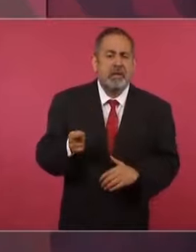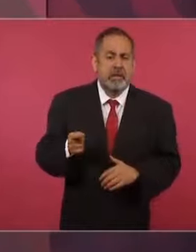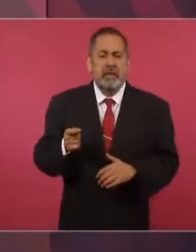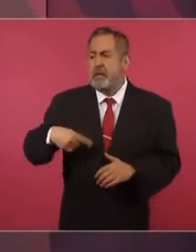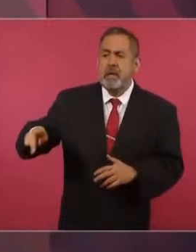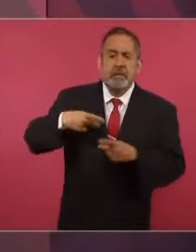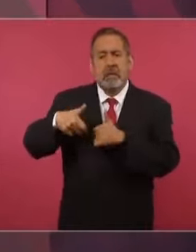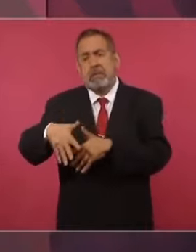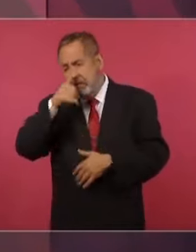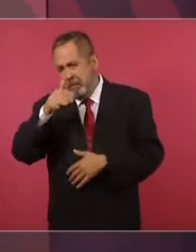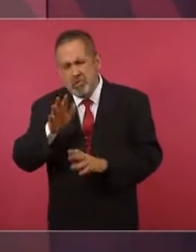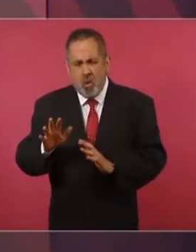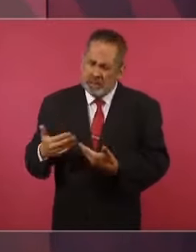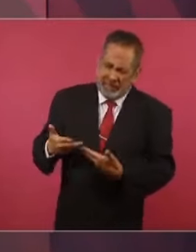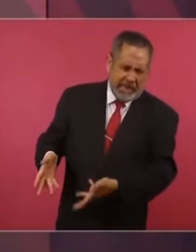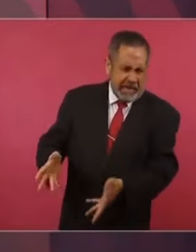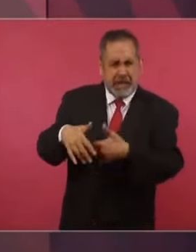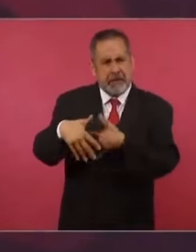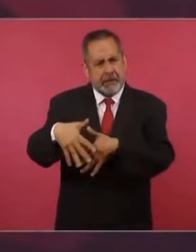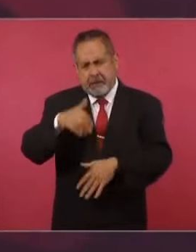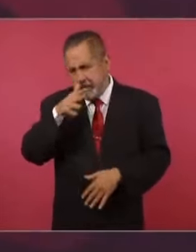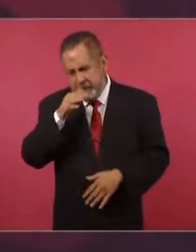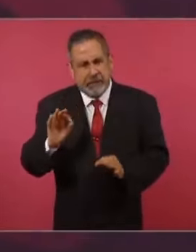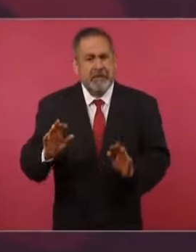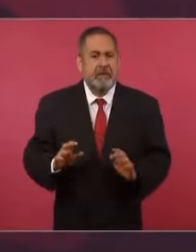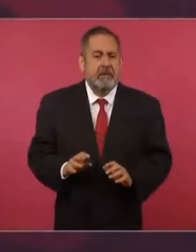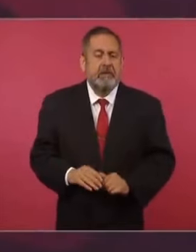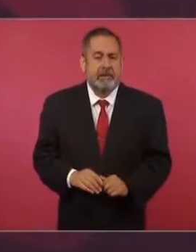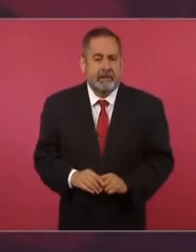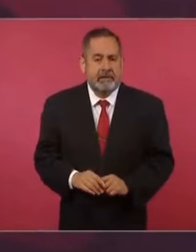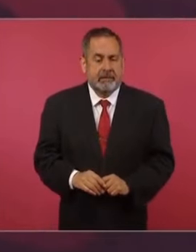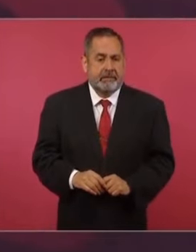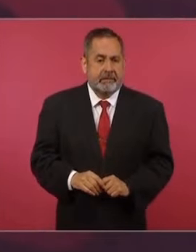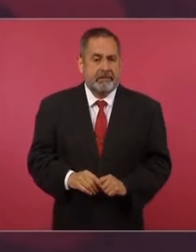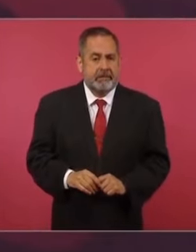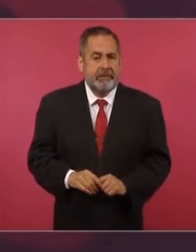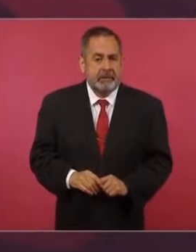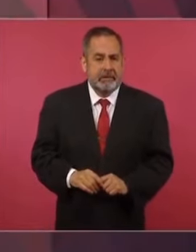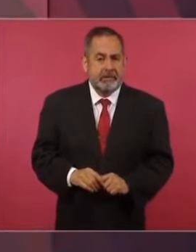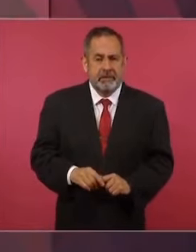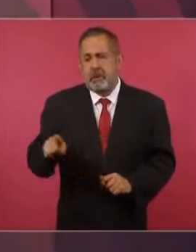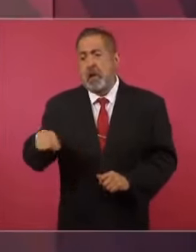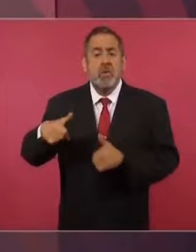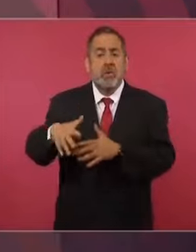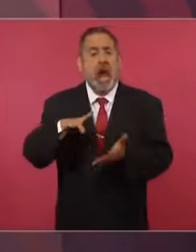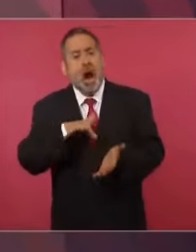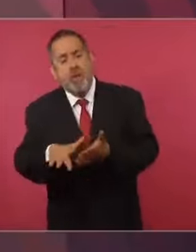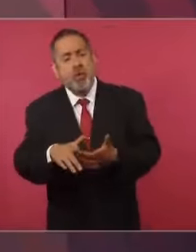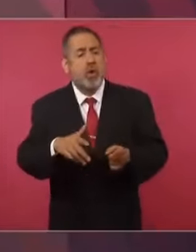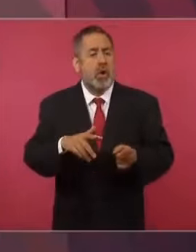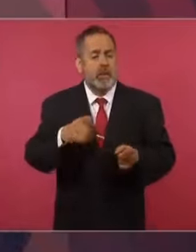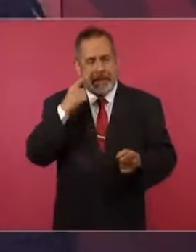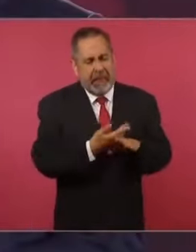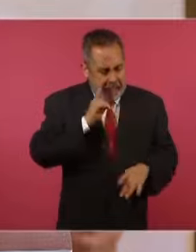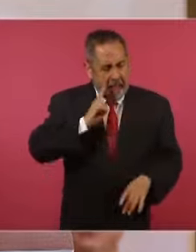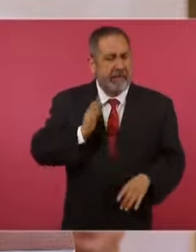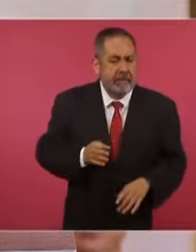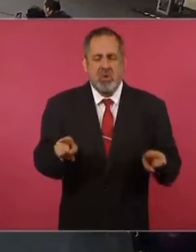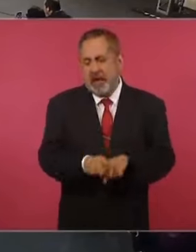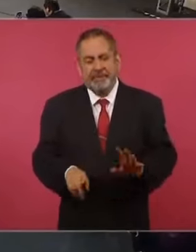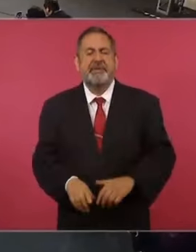a manifestar a favor de candidatos o de partidos, sino porque hay mucho provocador,